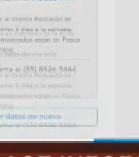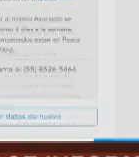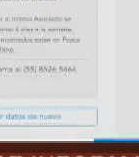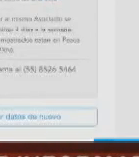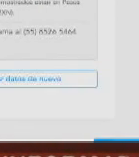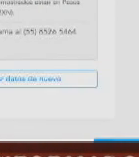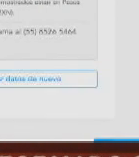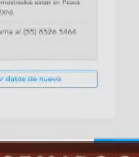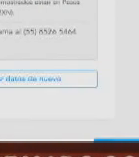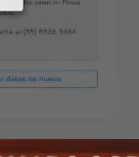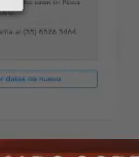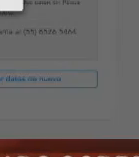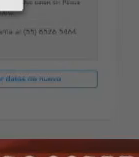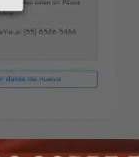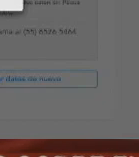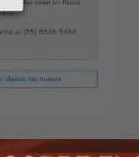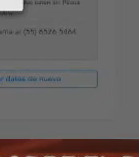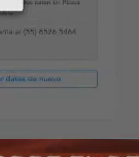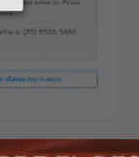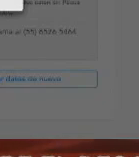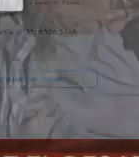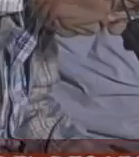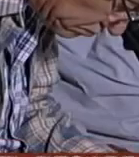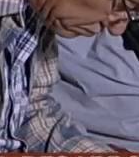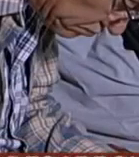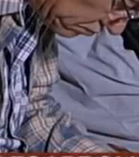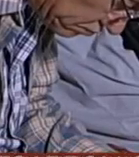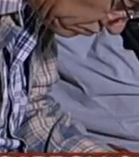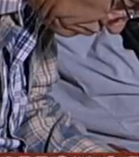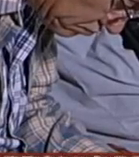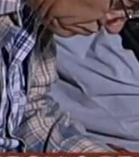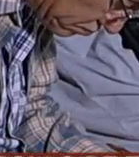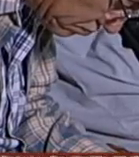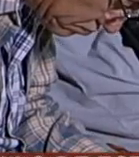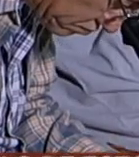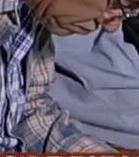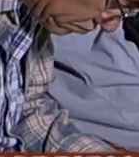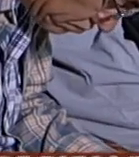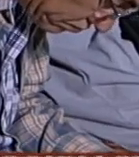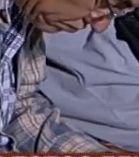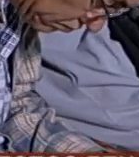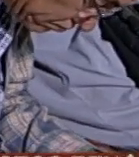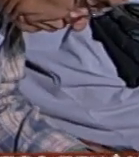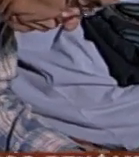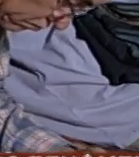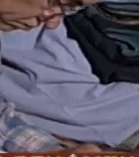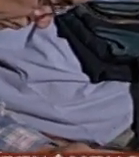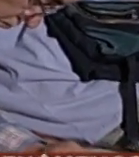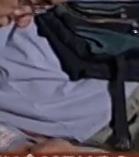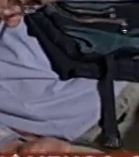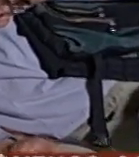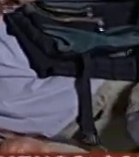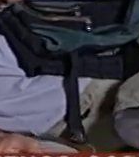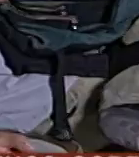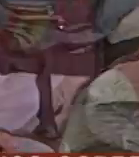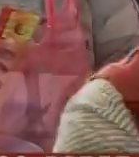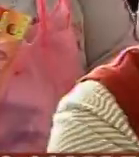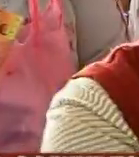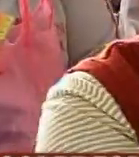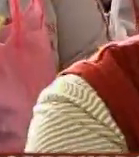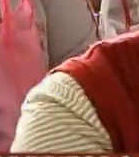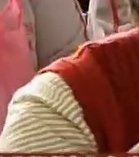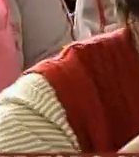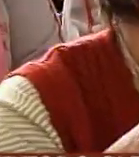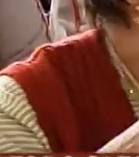1100 pesos y el método de pago es mediante tarjeta bancaria actualmente Asistia solo está disponible en la ciudad de México y área metropolitana